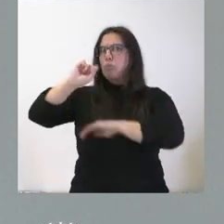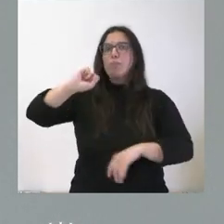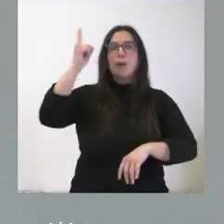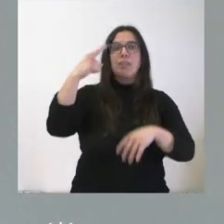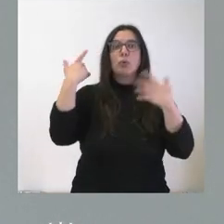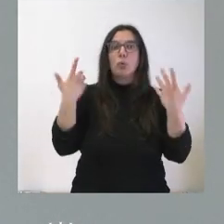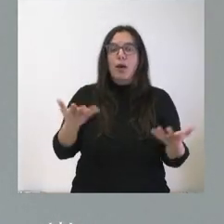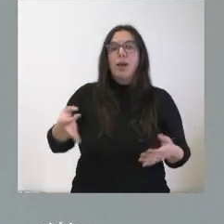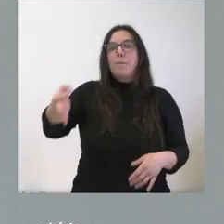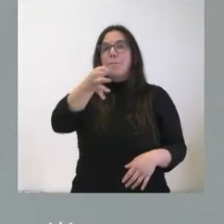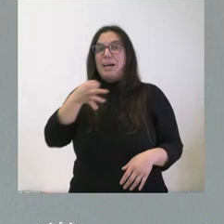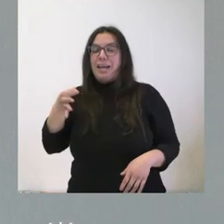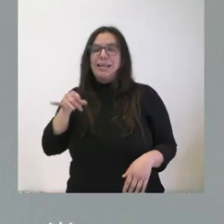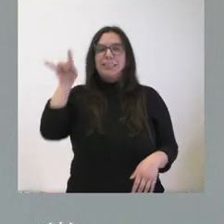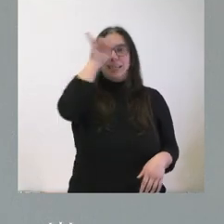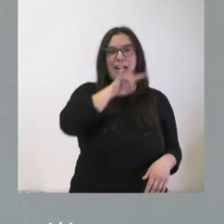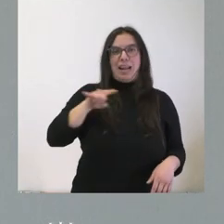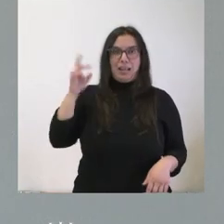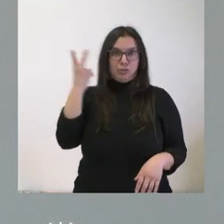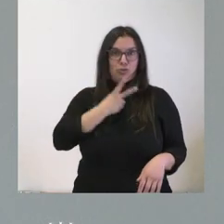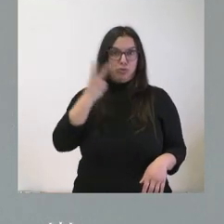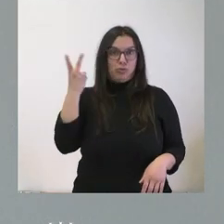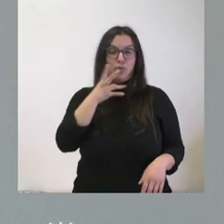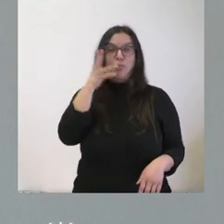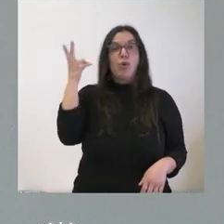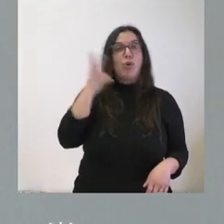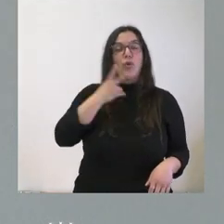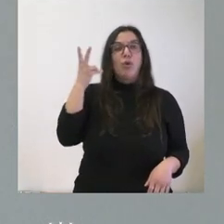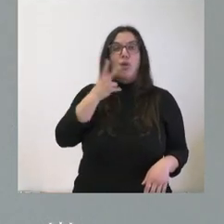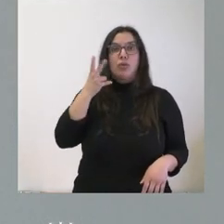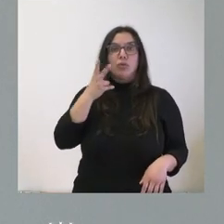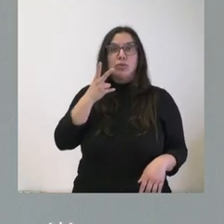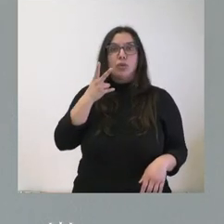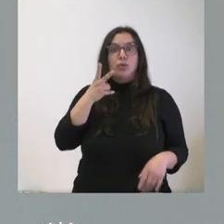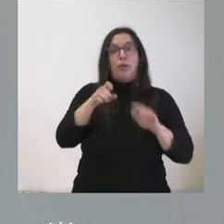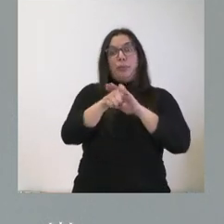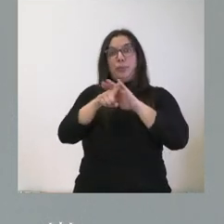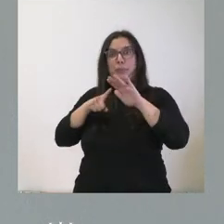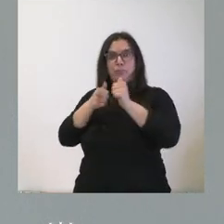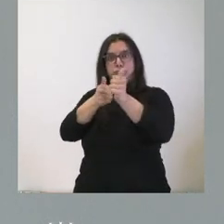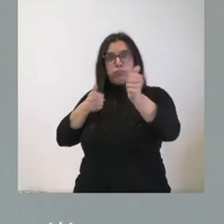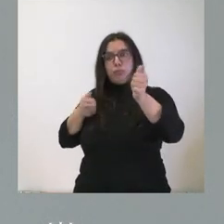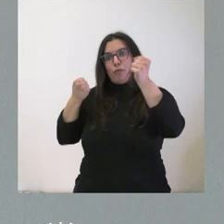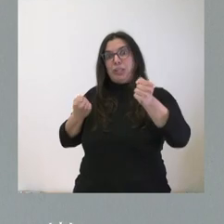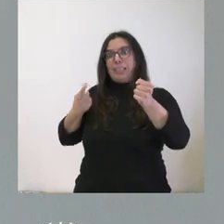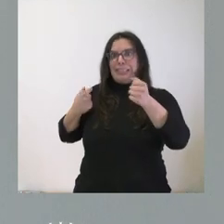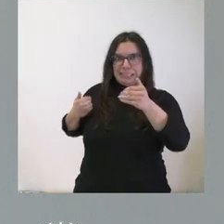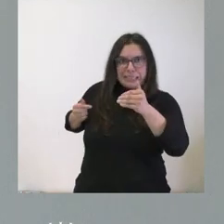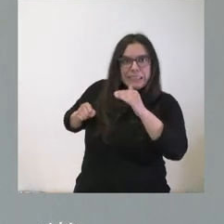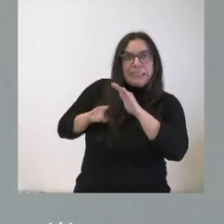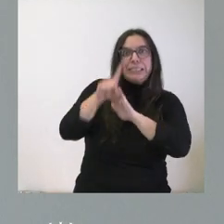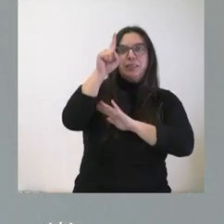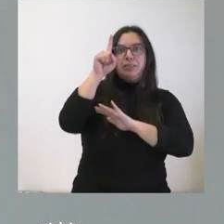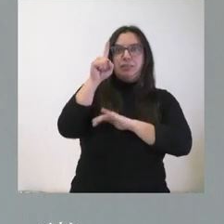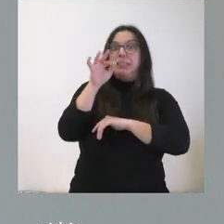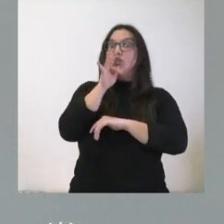Baleares y Canarias, que son dos comunidades autónomas que tenían más que recuperar que otros desde el momento de la pandemia y que todavía